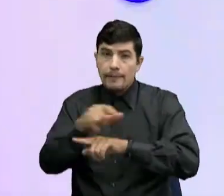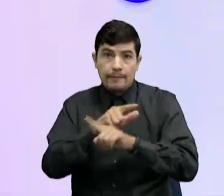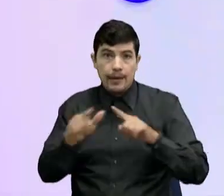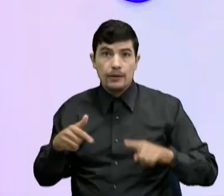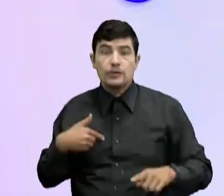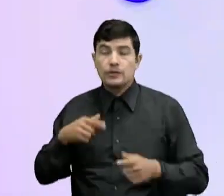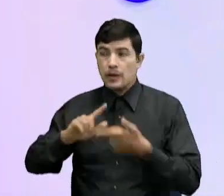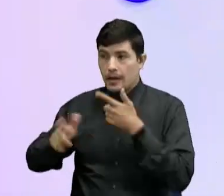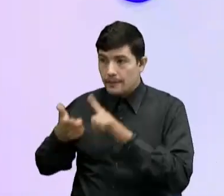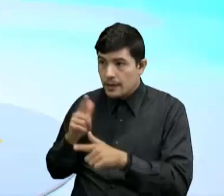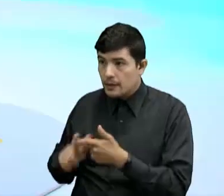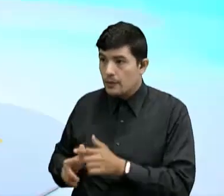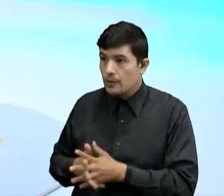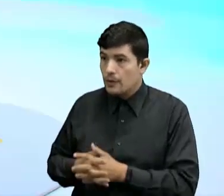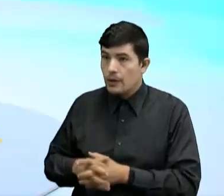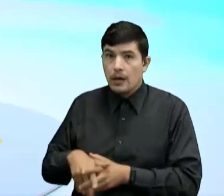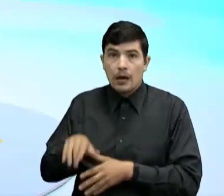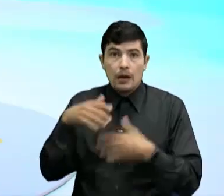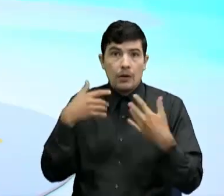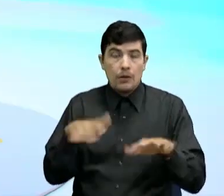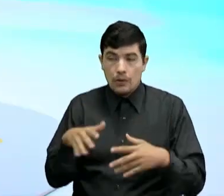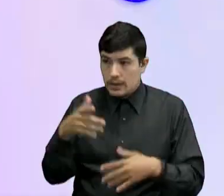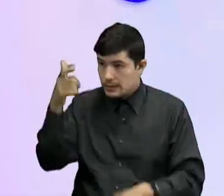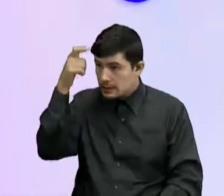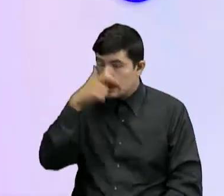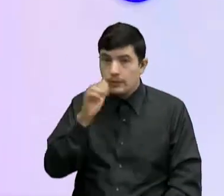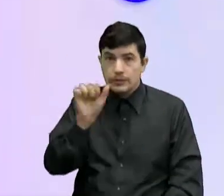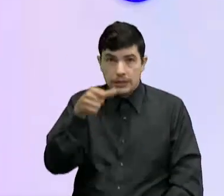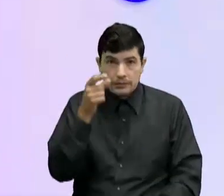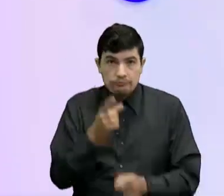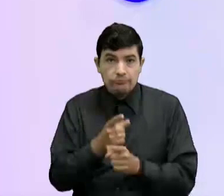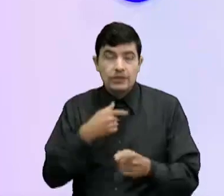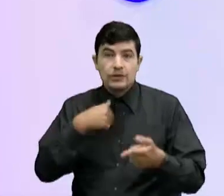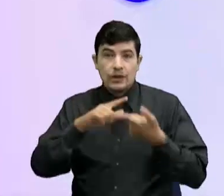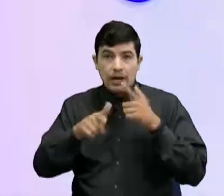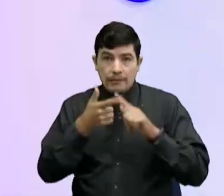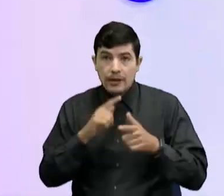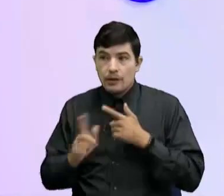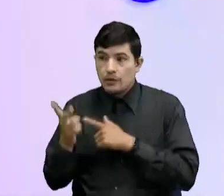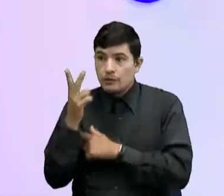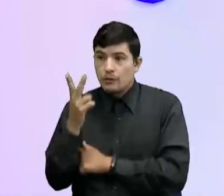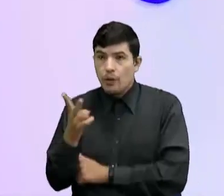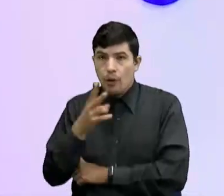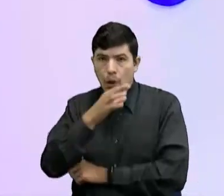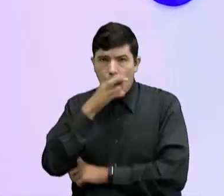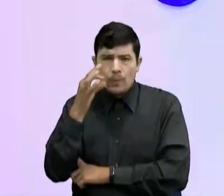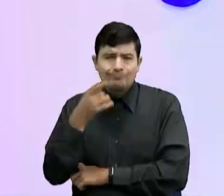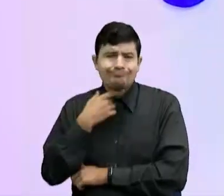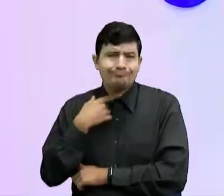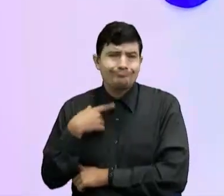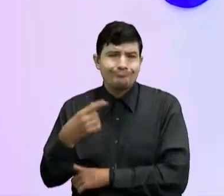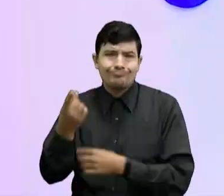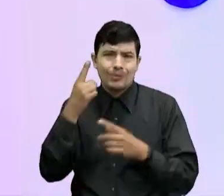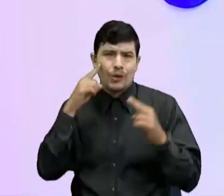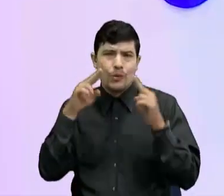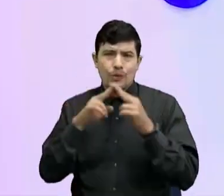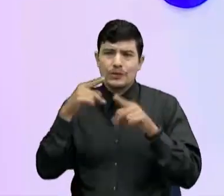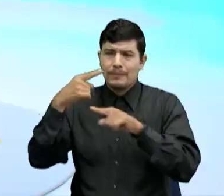Profe ¿En serio? Sí Imagínense Yo tengo unos amigos Que a estos dos hombres Les encanta viajar Por el tiempo